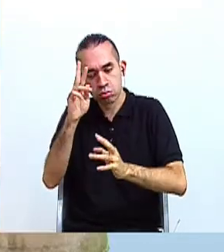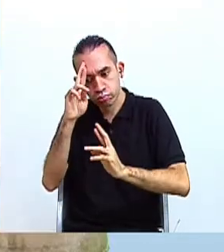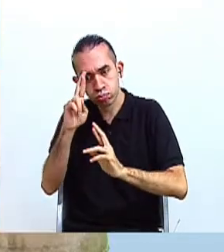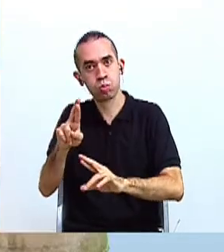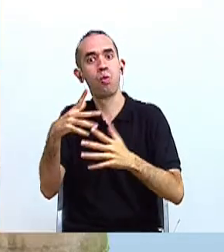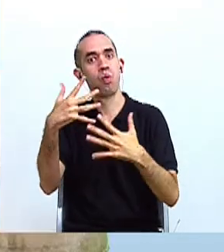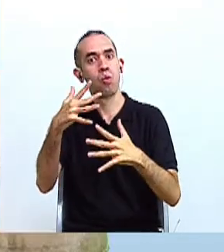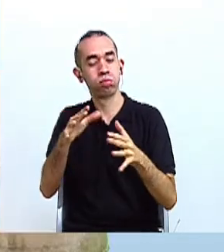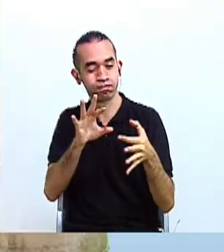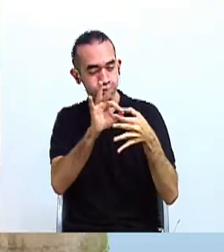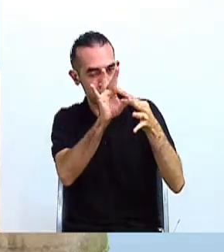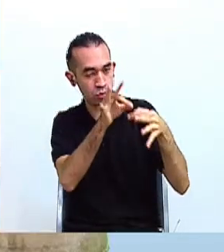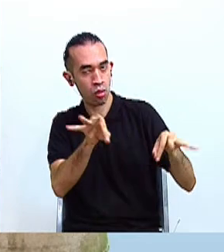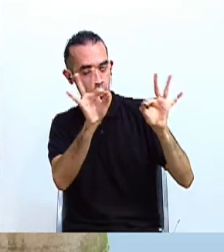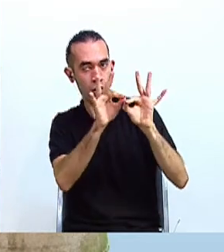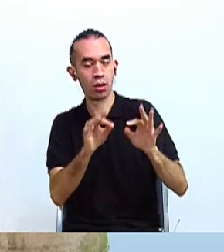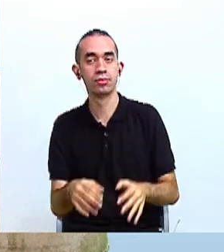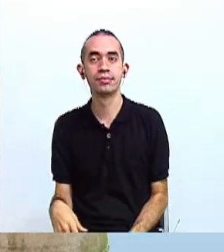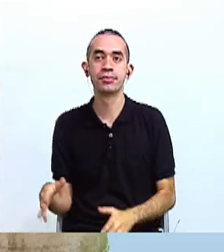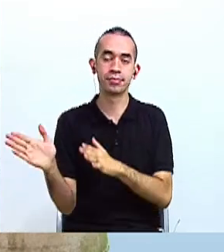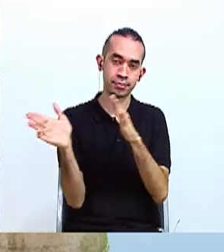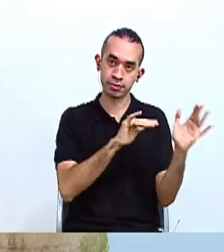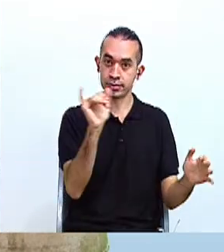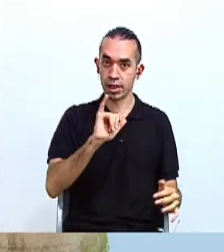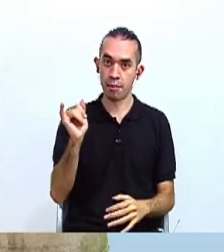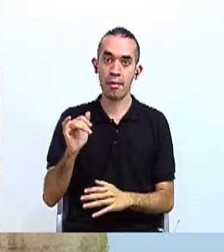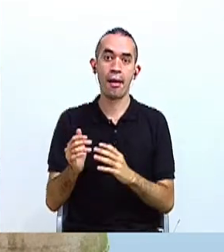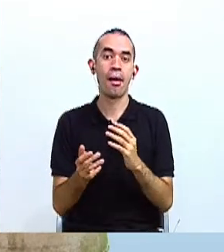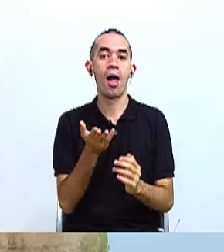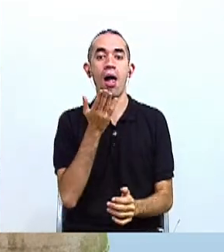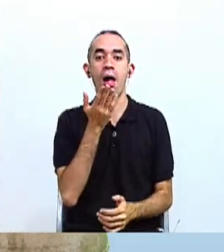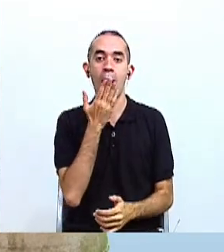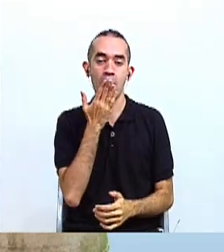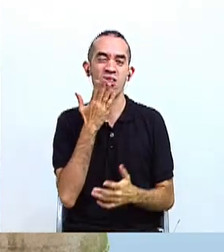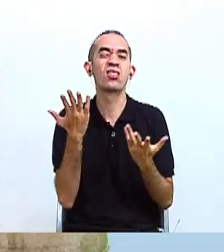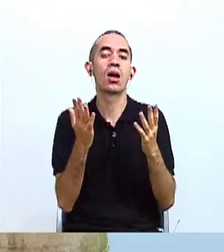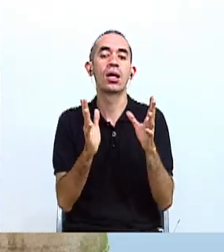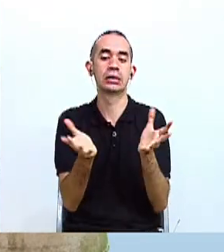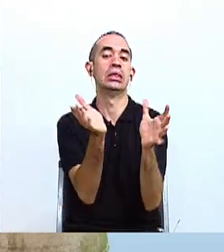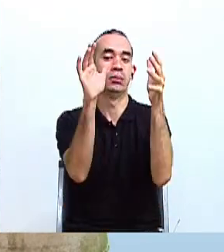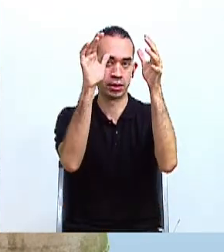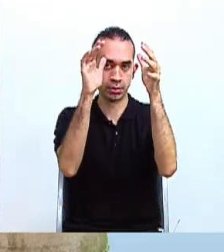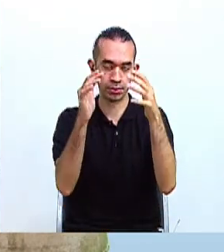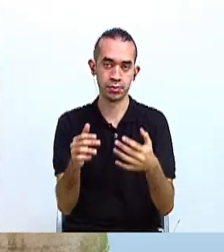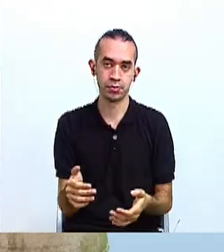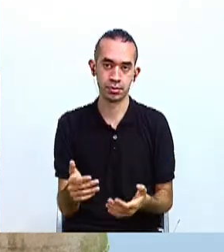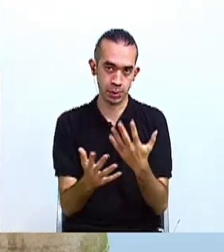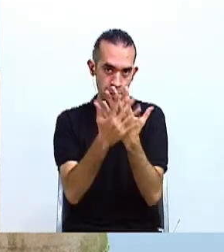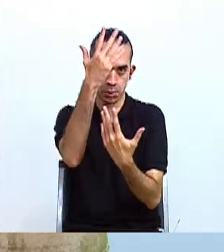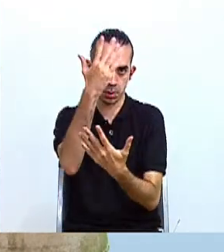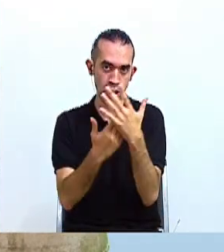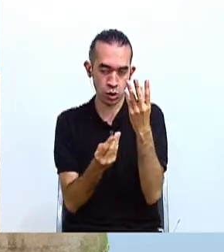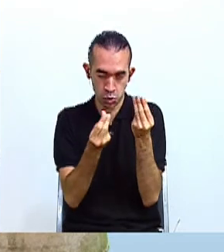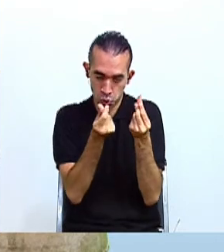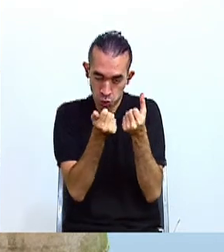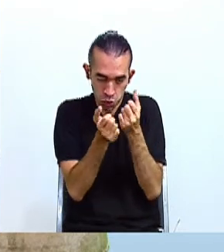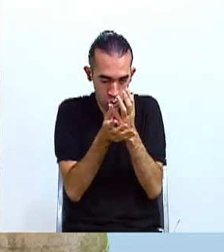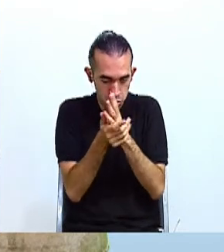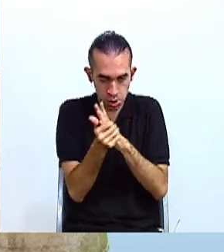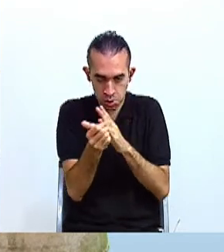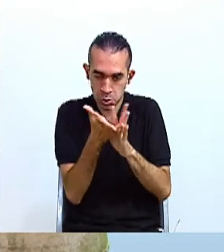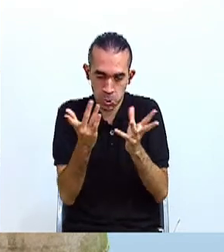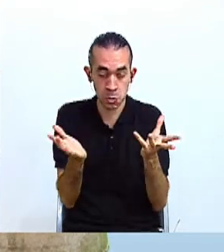técnicas que desarrollaron muy bien nuestros aborígenes fue la cerámica, trabajada por las manos hábiles de nuestros